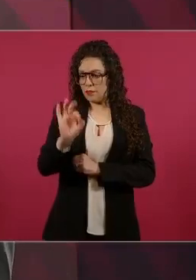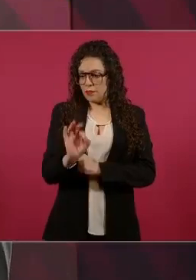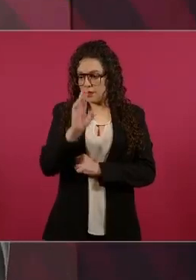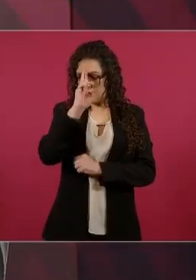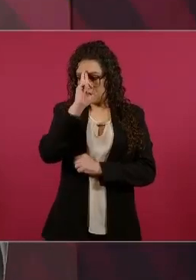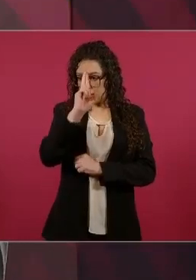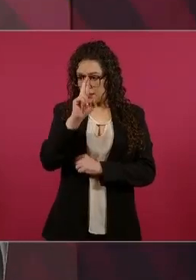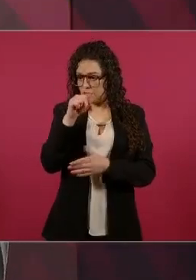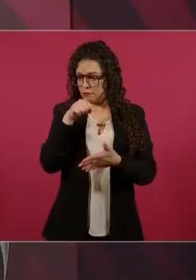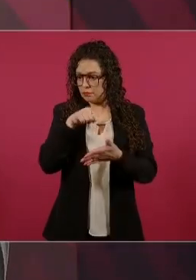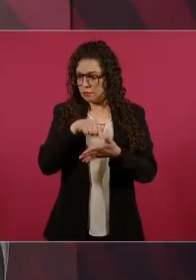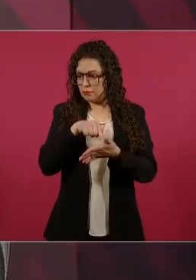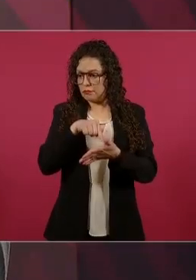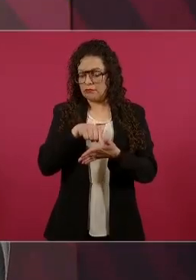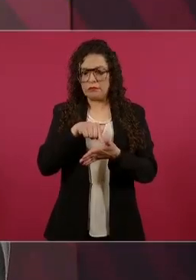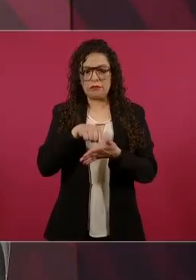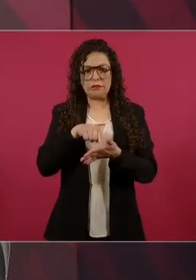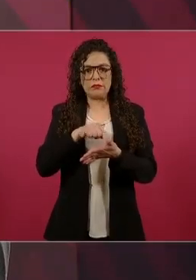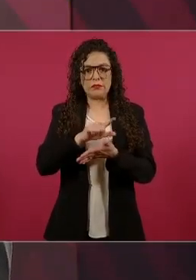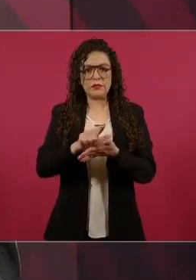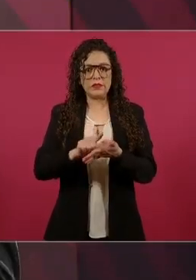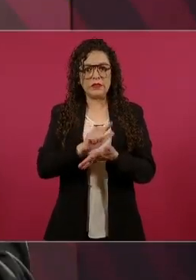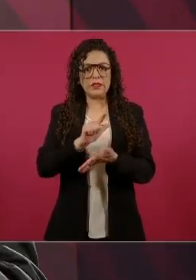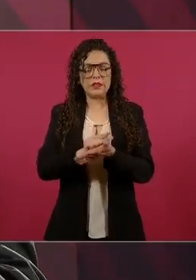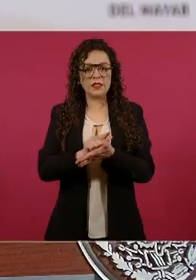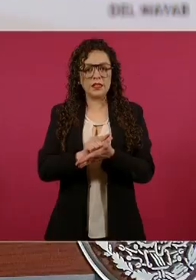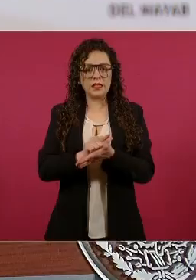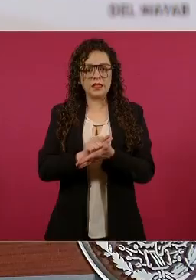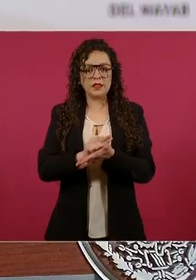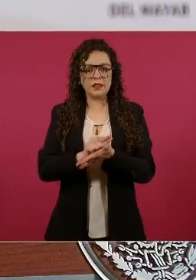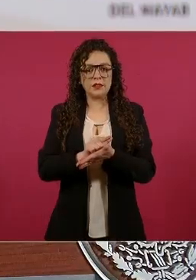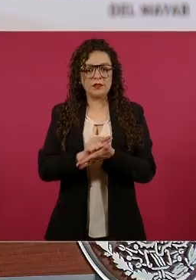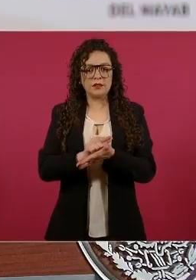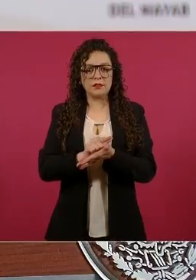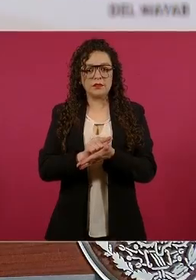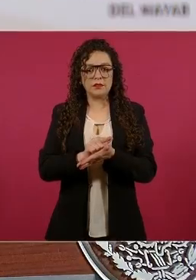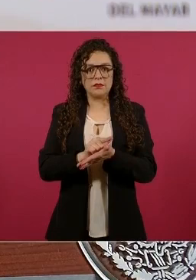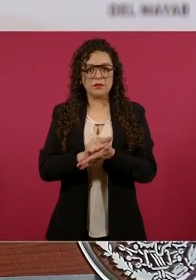no a la demagogia.